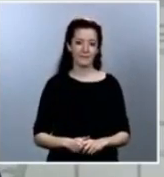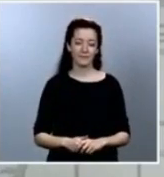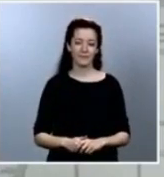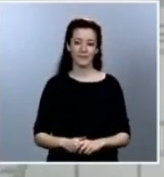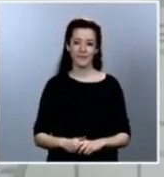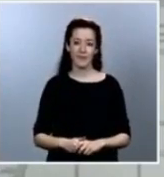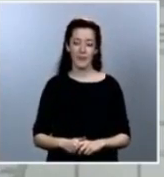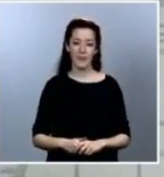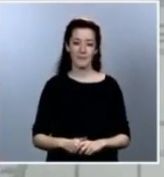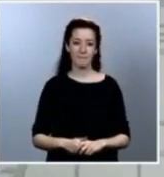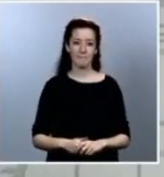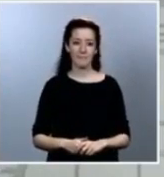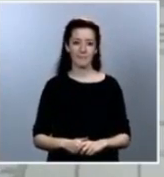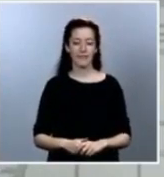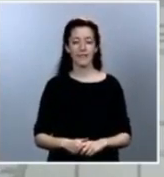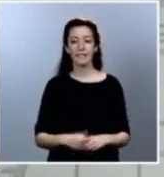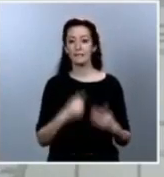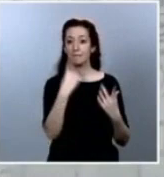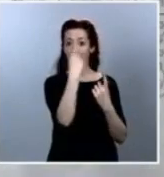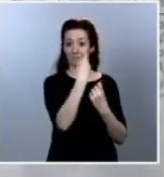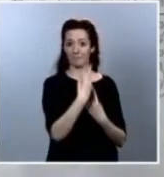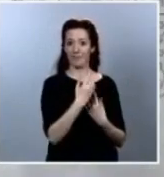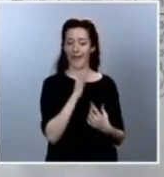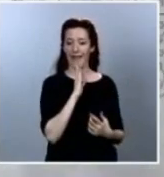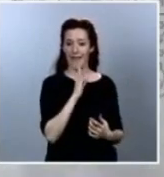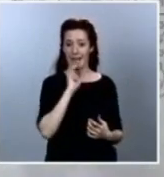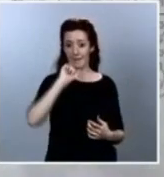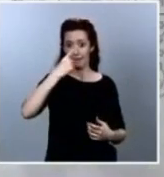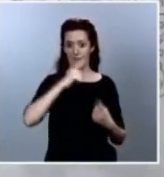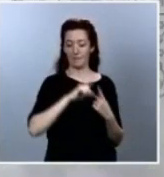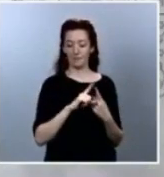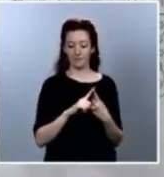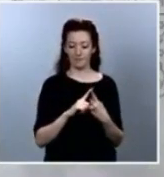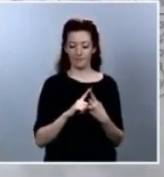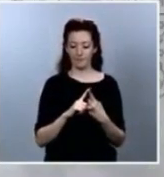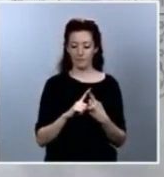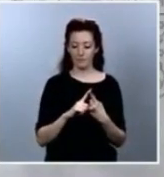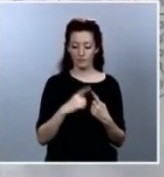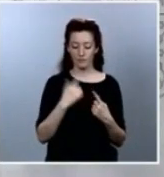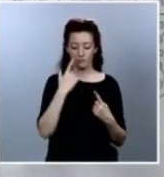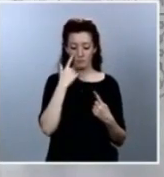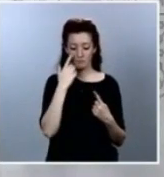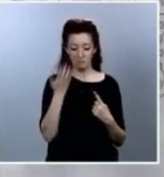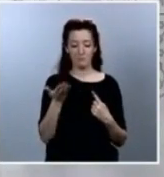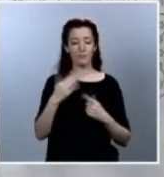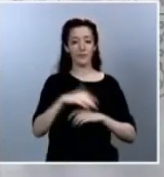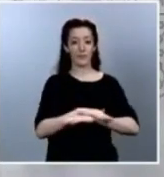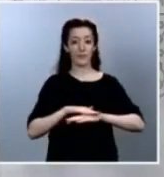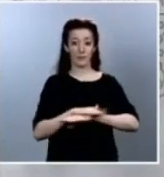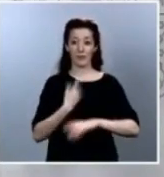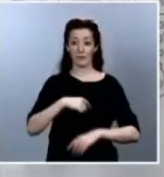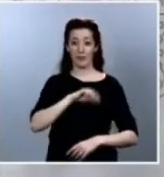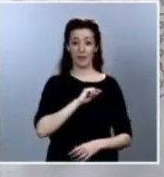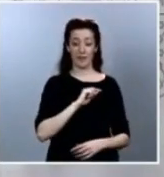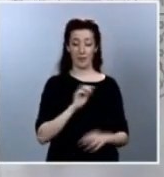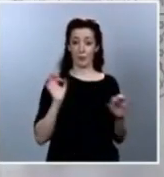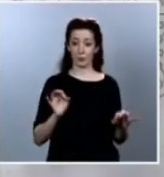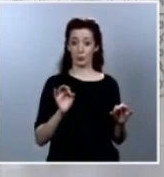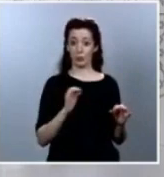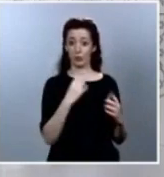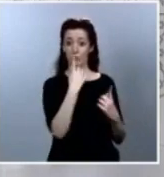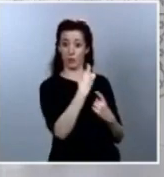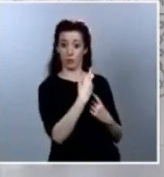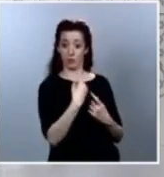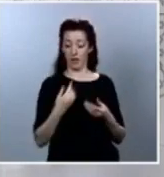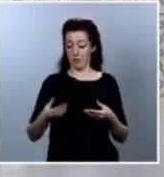vamos a ver, yo creo que el gobierno de España estaba viendo los datos mientras usted preguntaba, bueno,